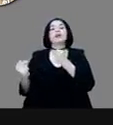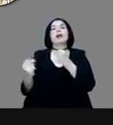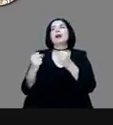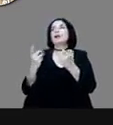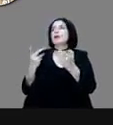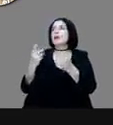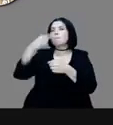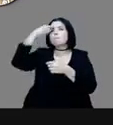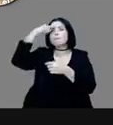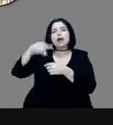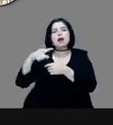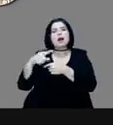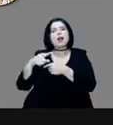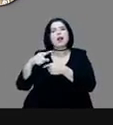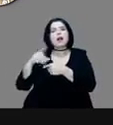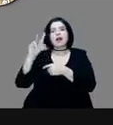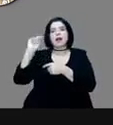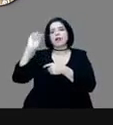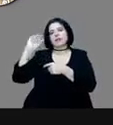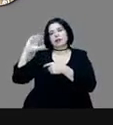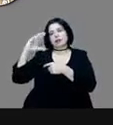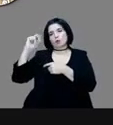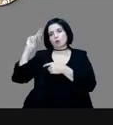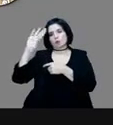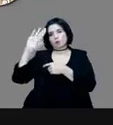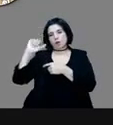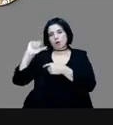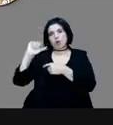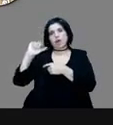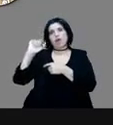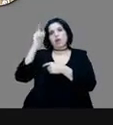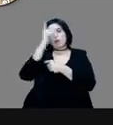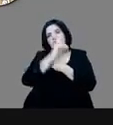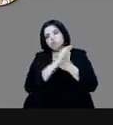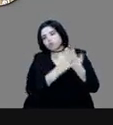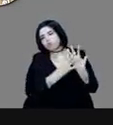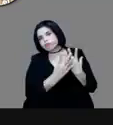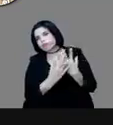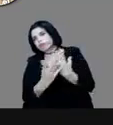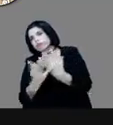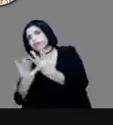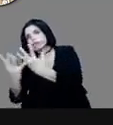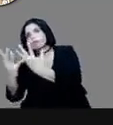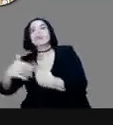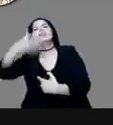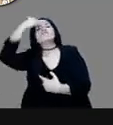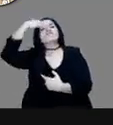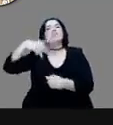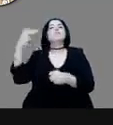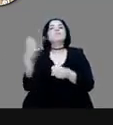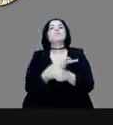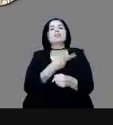Tacuba y sabemos lo que va a ocurrir.